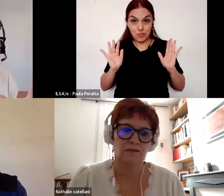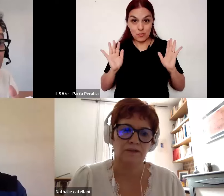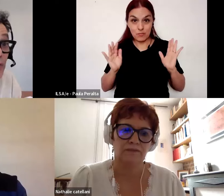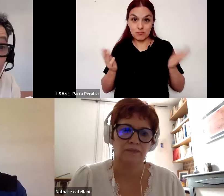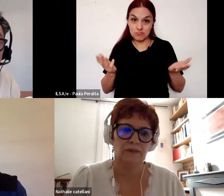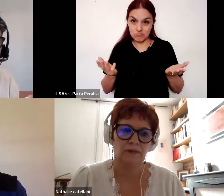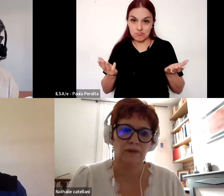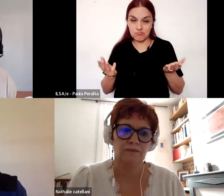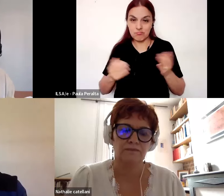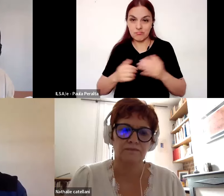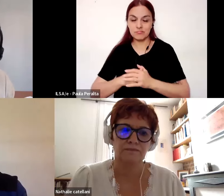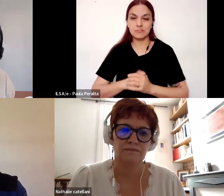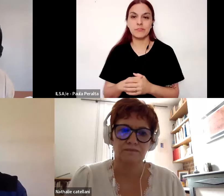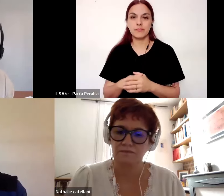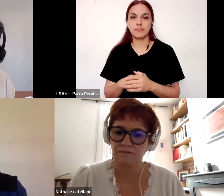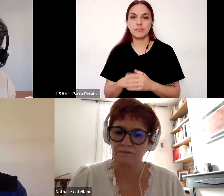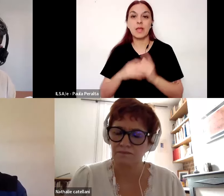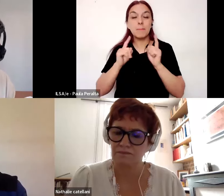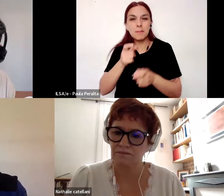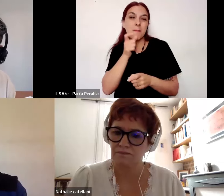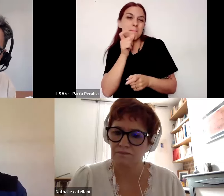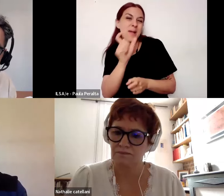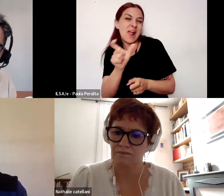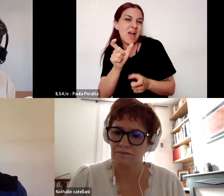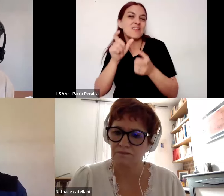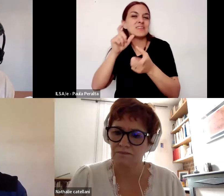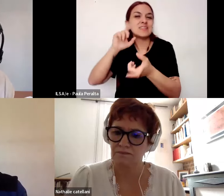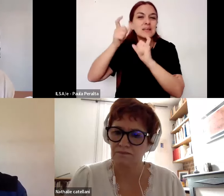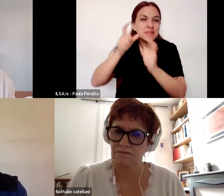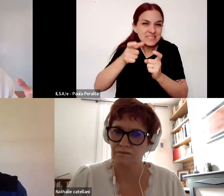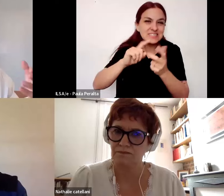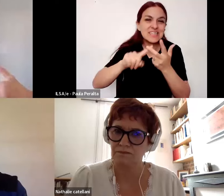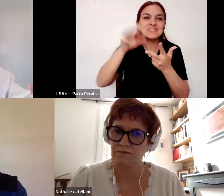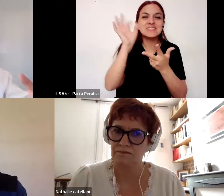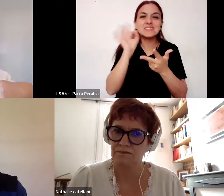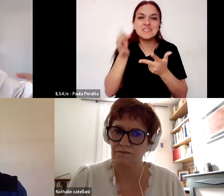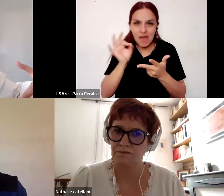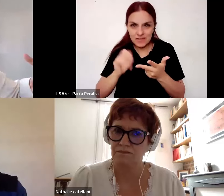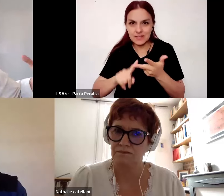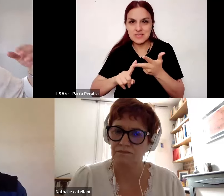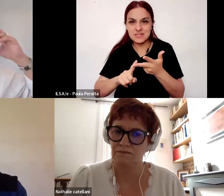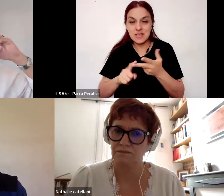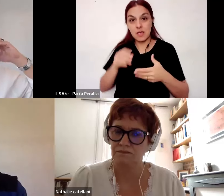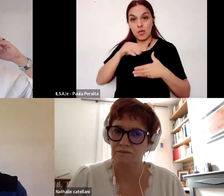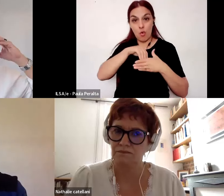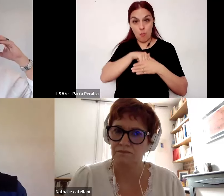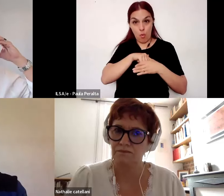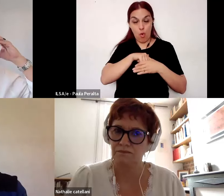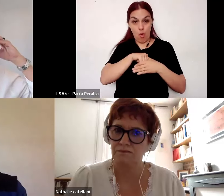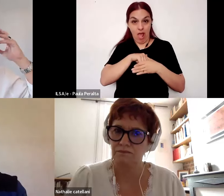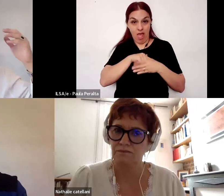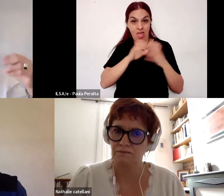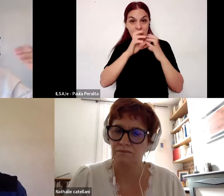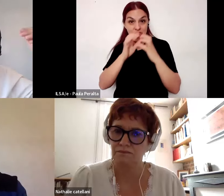de hecho esas palabras esas experiencias de saber se incorporan en el debate